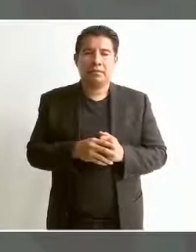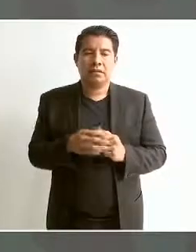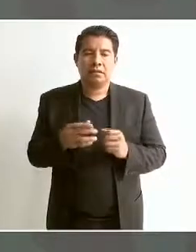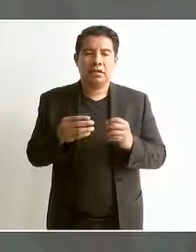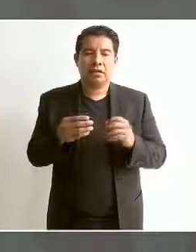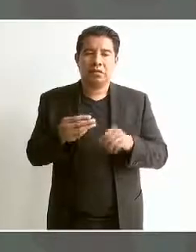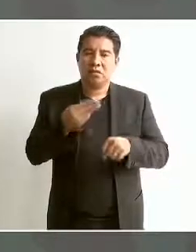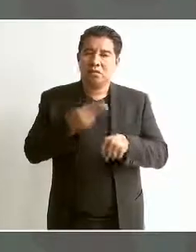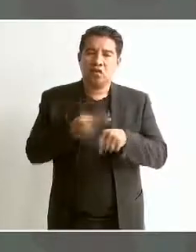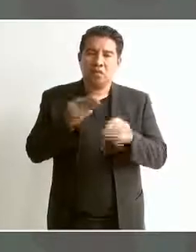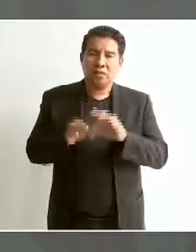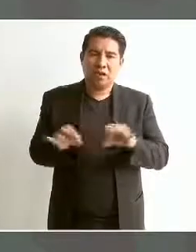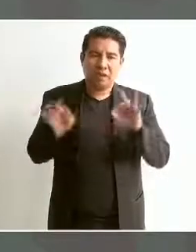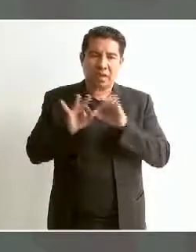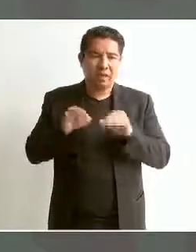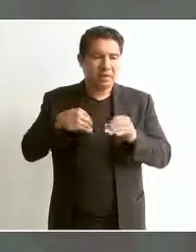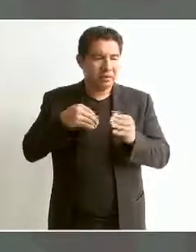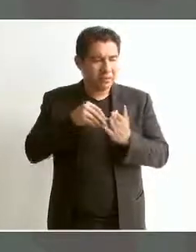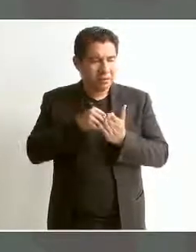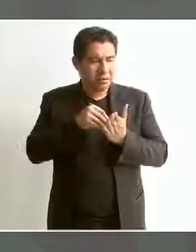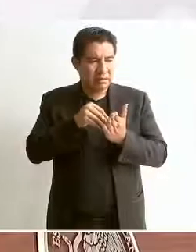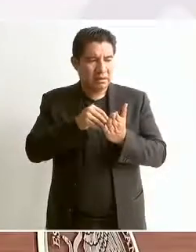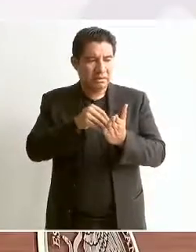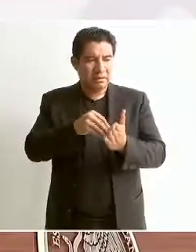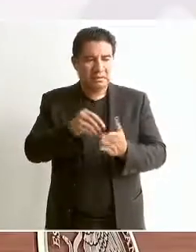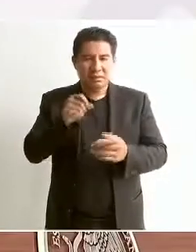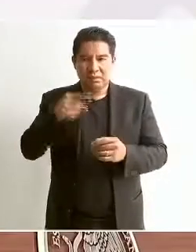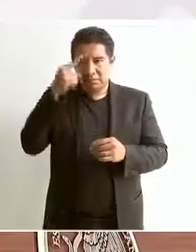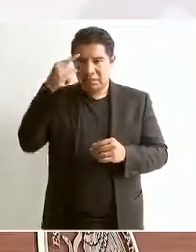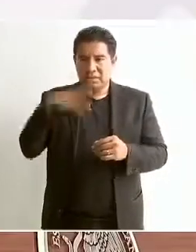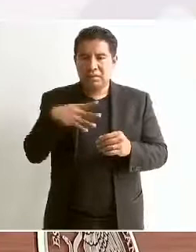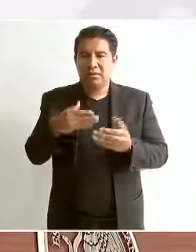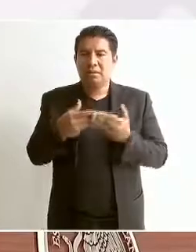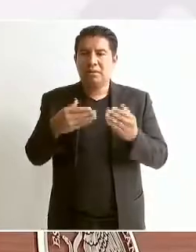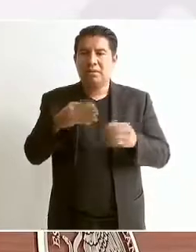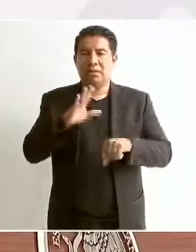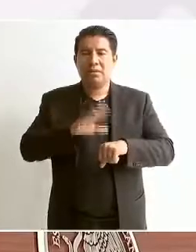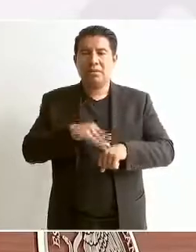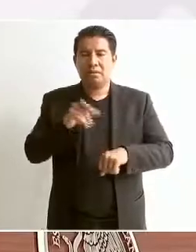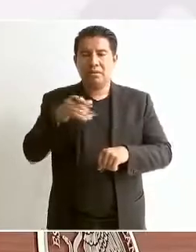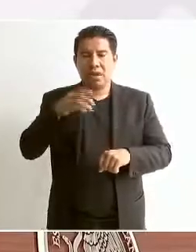muy importante mantener las culturas,